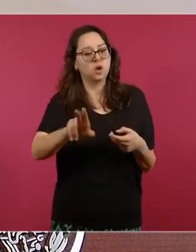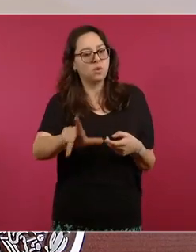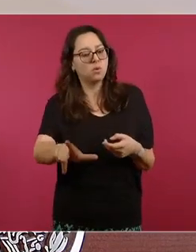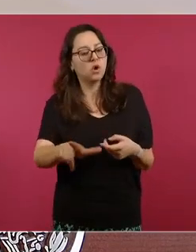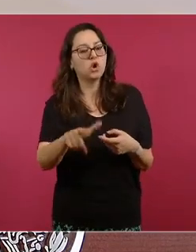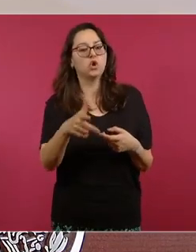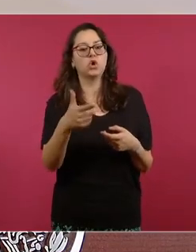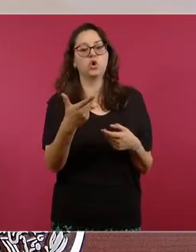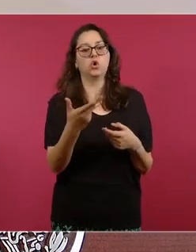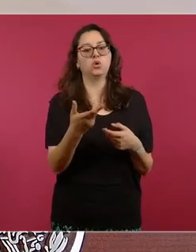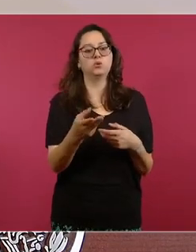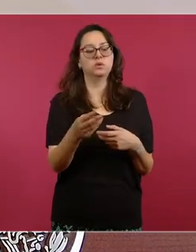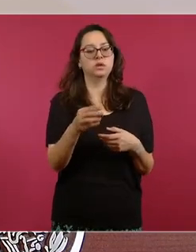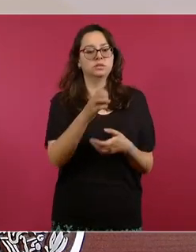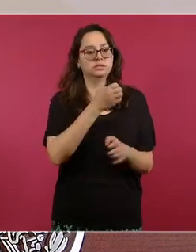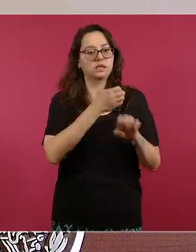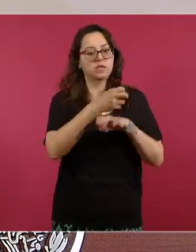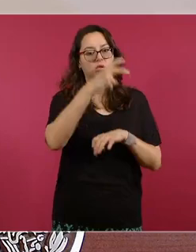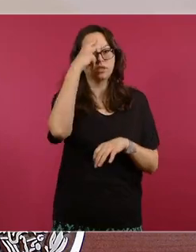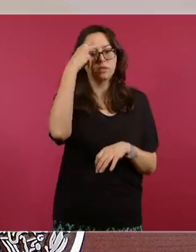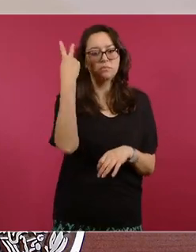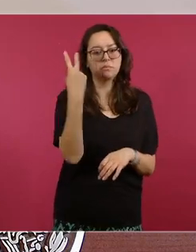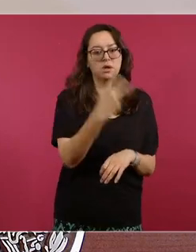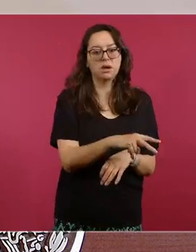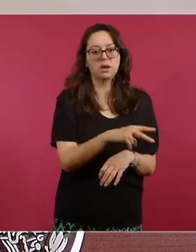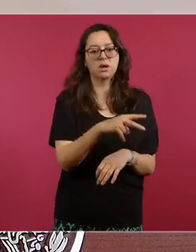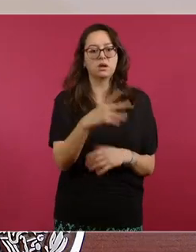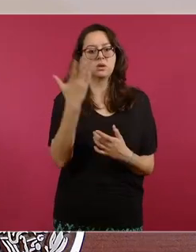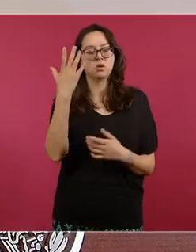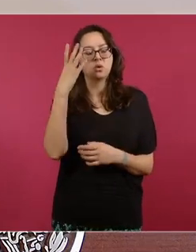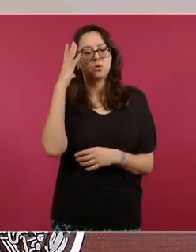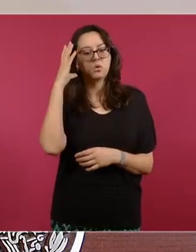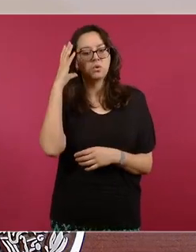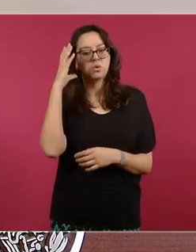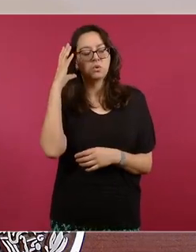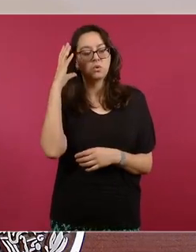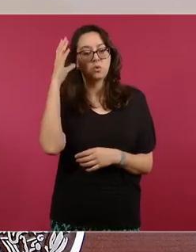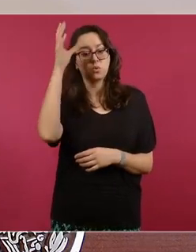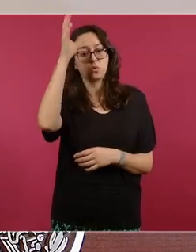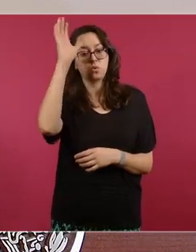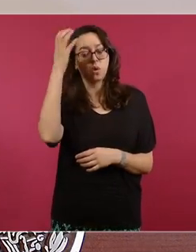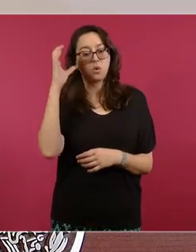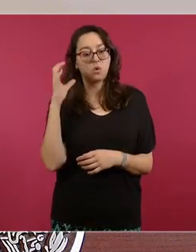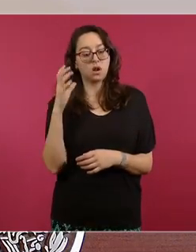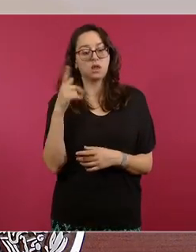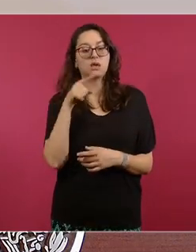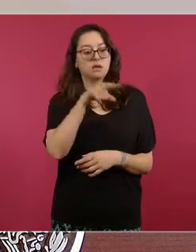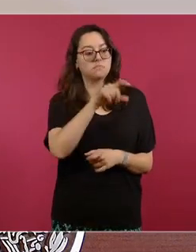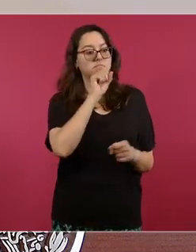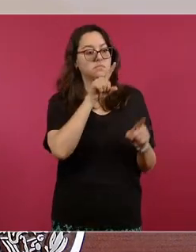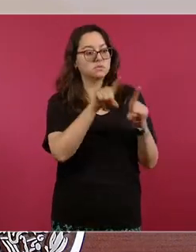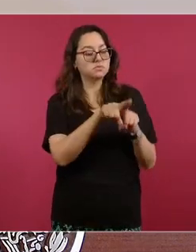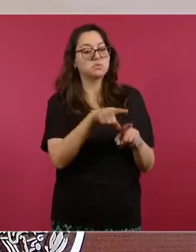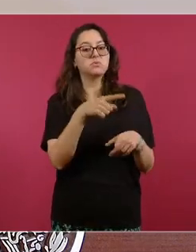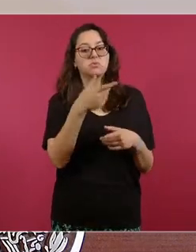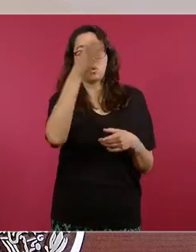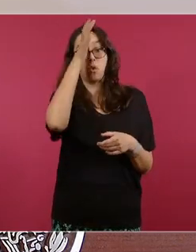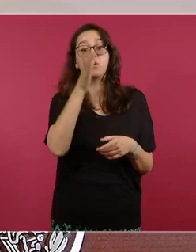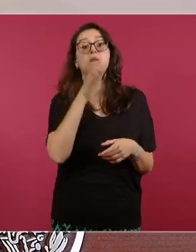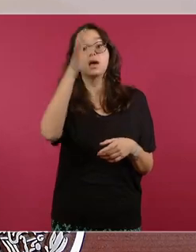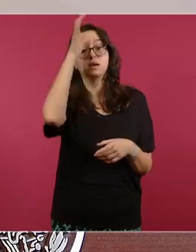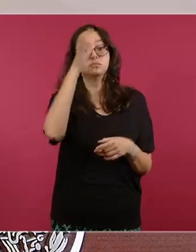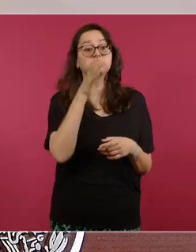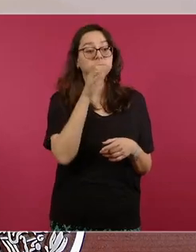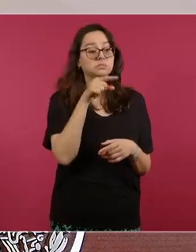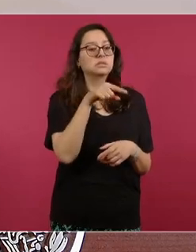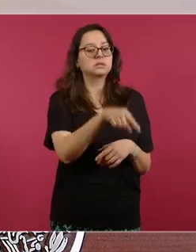Apodaca y Cadereyta y una más en Ramos, Arispe, Coahuila. Esto en el caso de quienes tienen los precios de los combustibles.